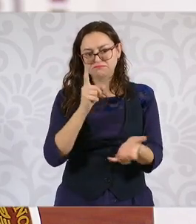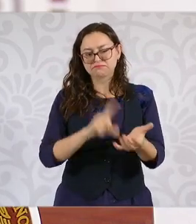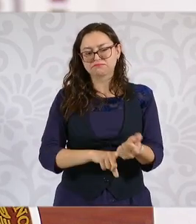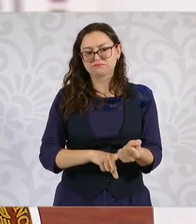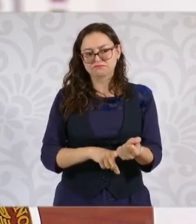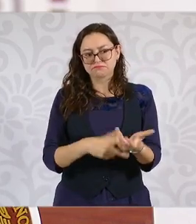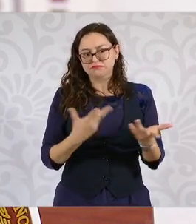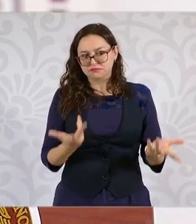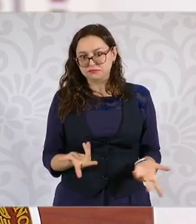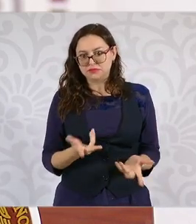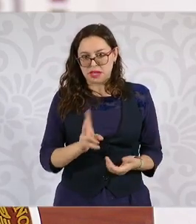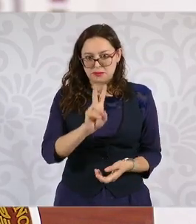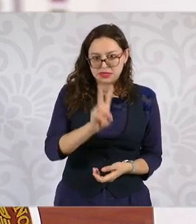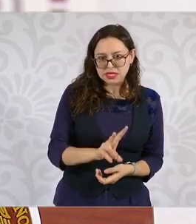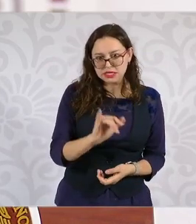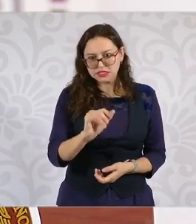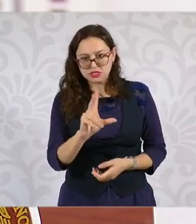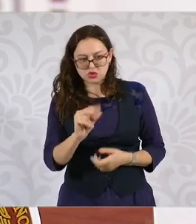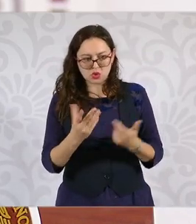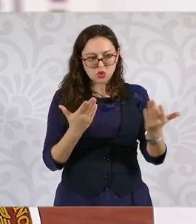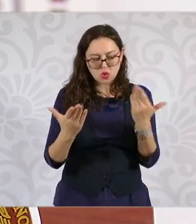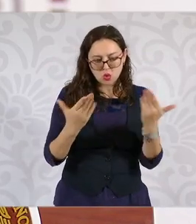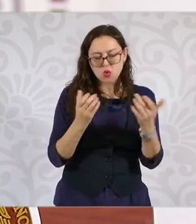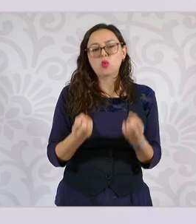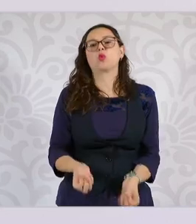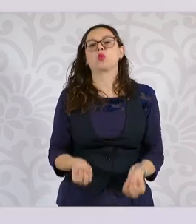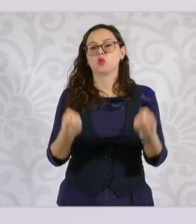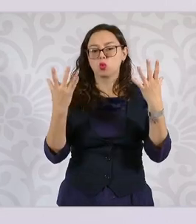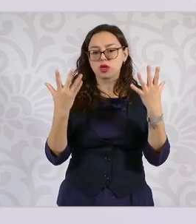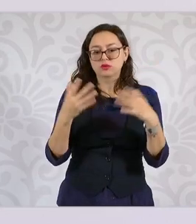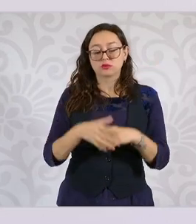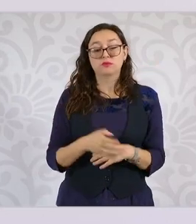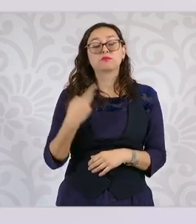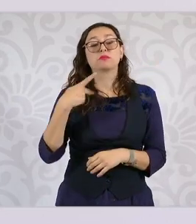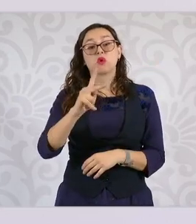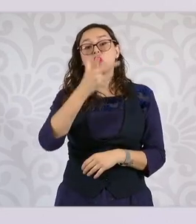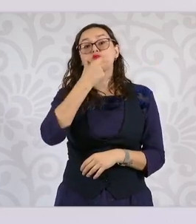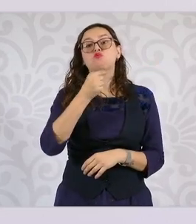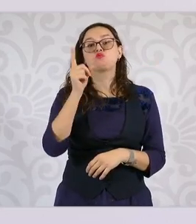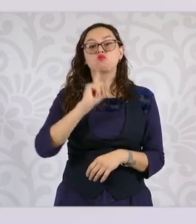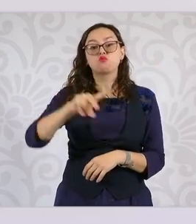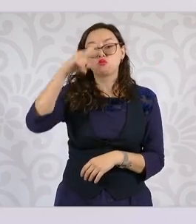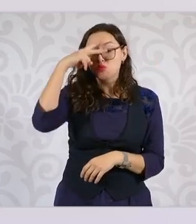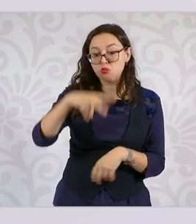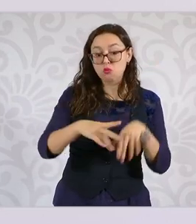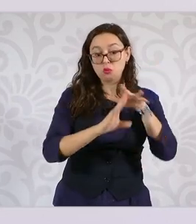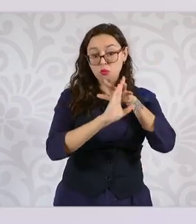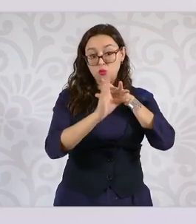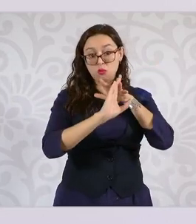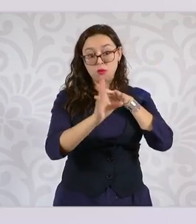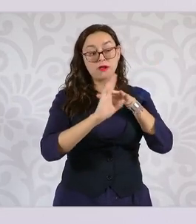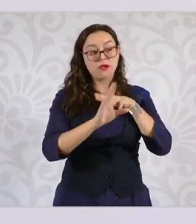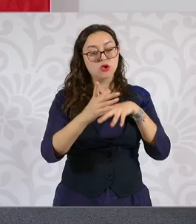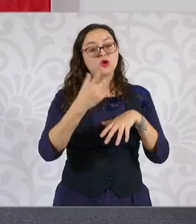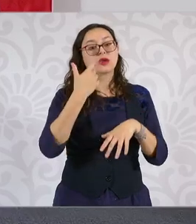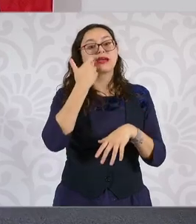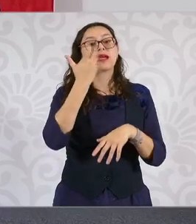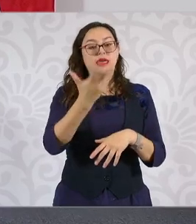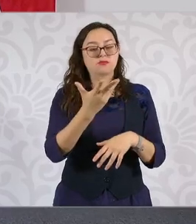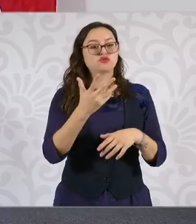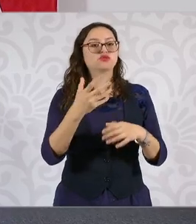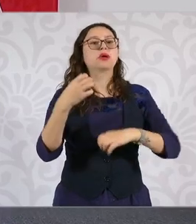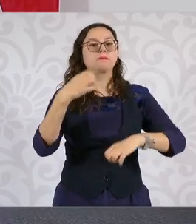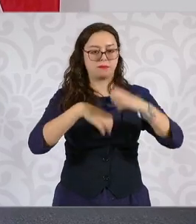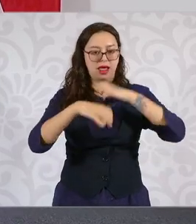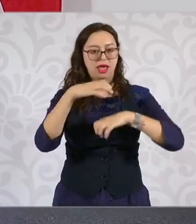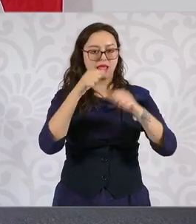qué tanto es así, qué tanto no, pero que sepan nuestras paisanas y paisanos que lo que queremos es fortalecer los consulados